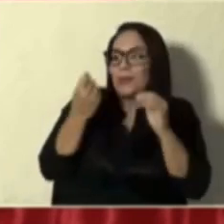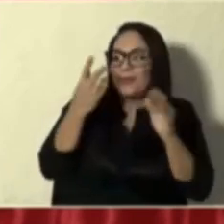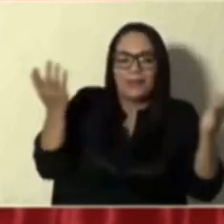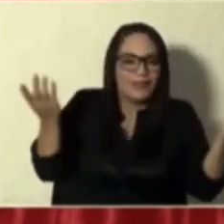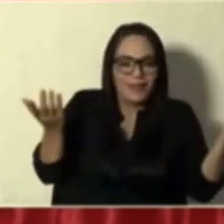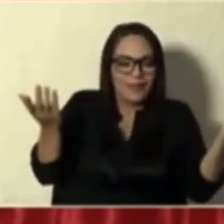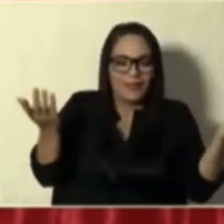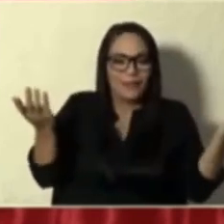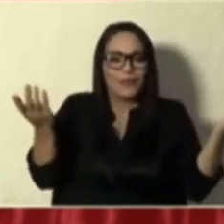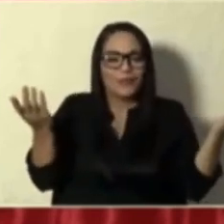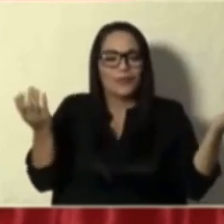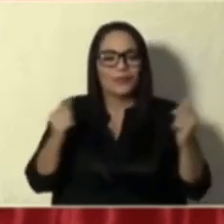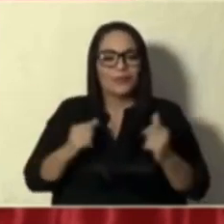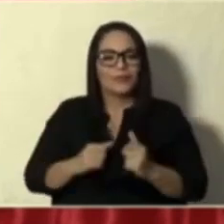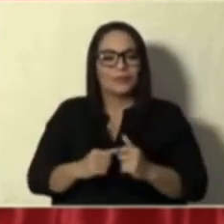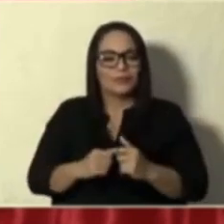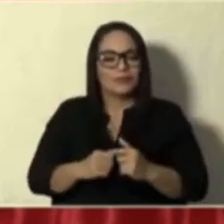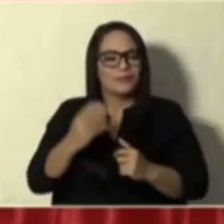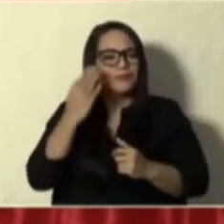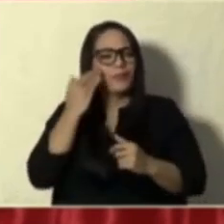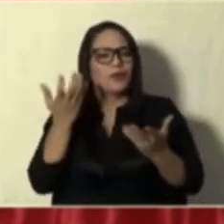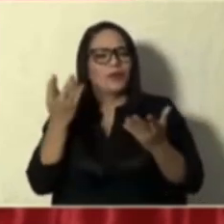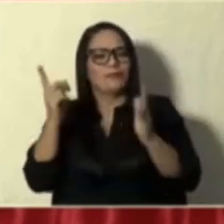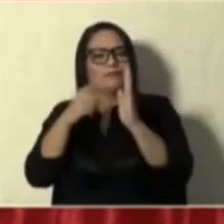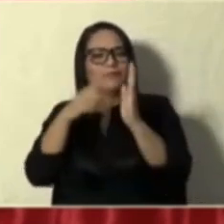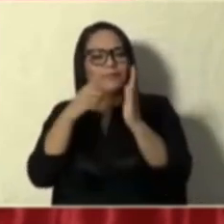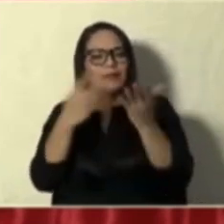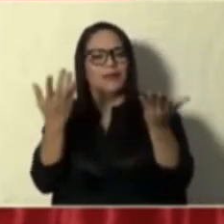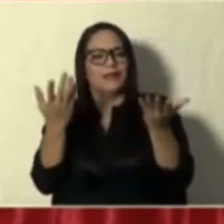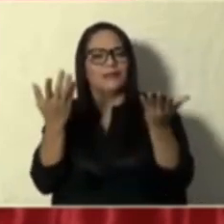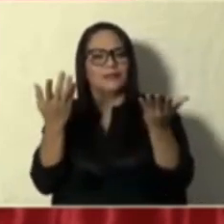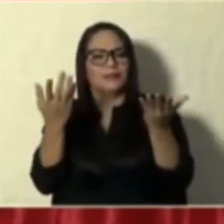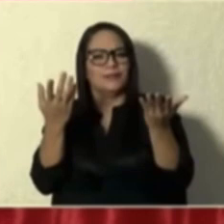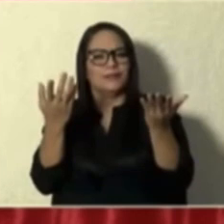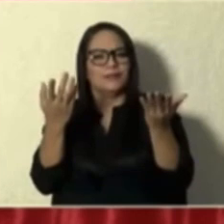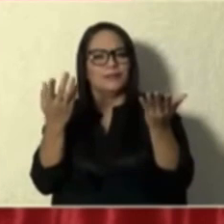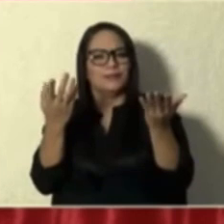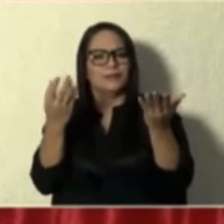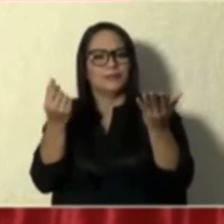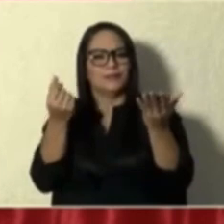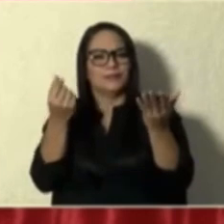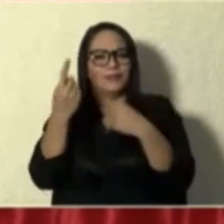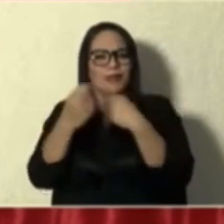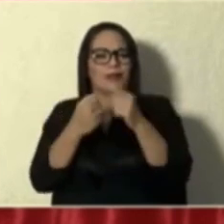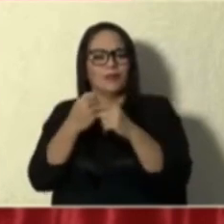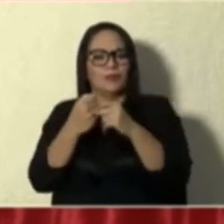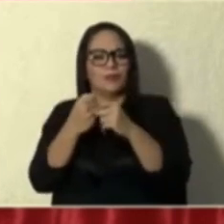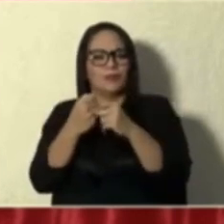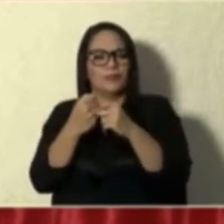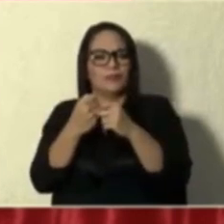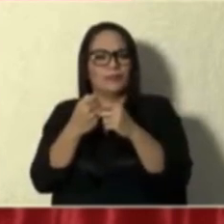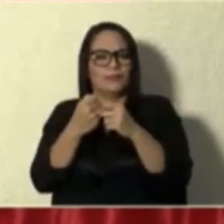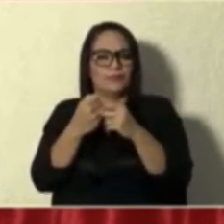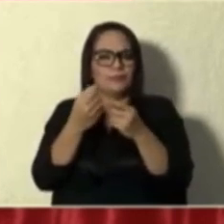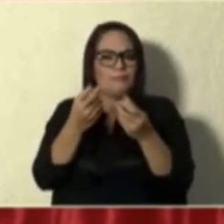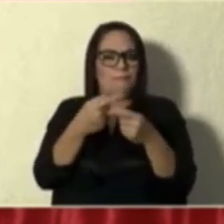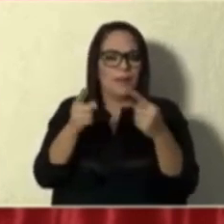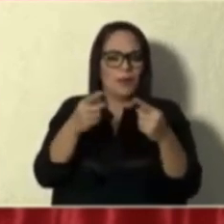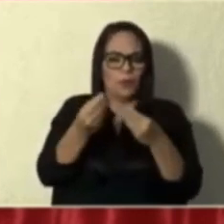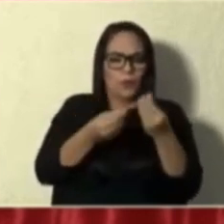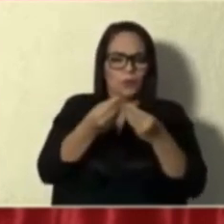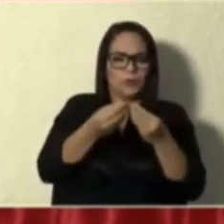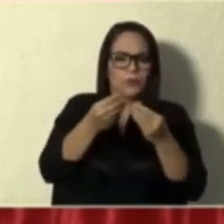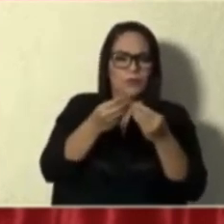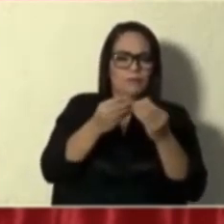pocos miles de pesos al año para una estación de radio que genera millones de dólares al año? No sé.